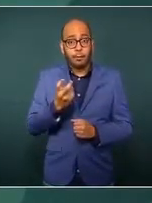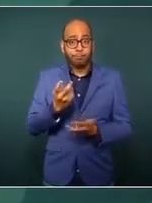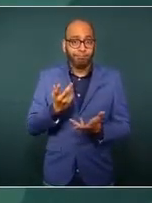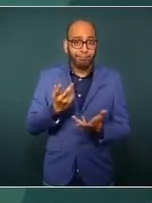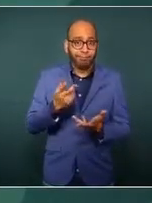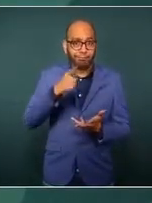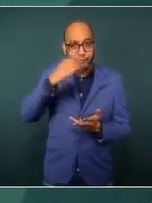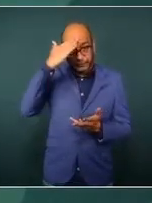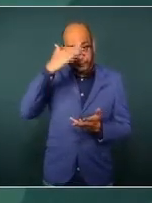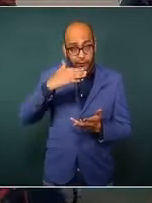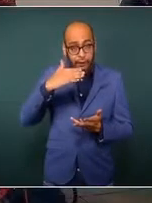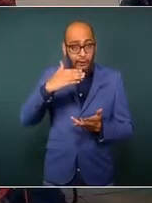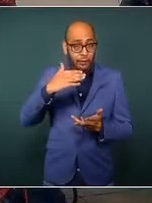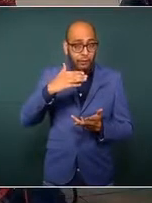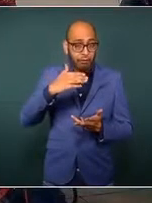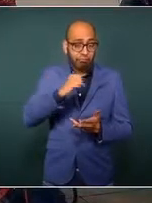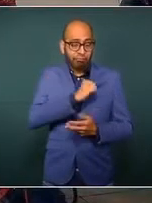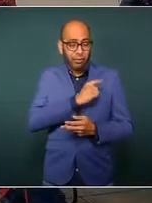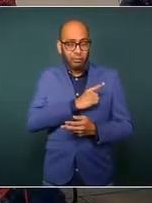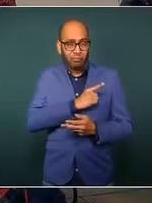compleja en el caso de,